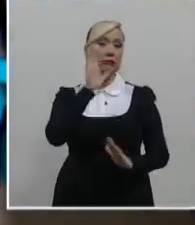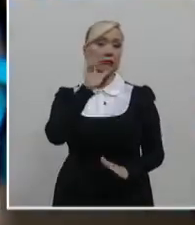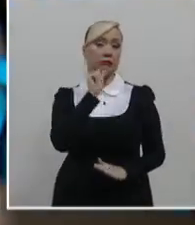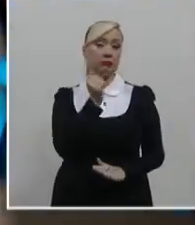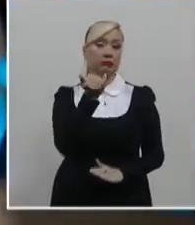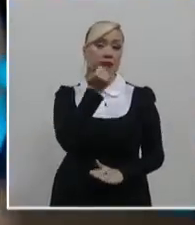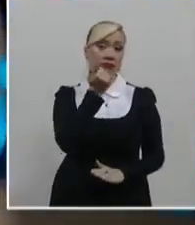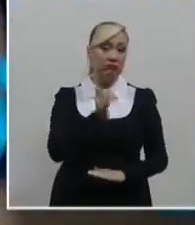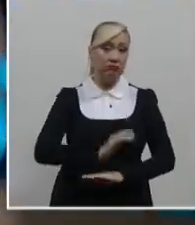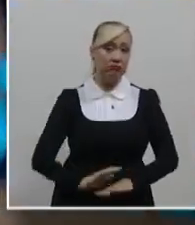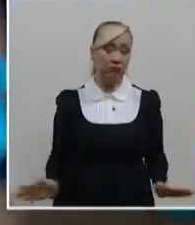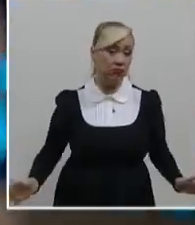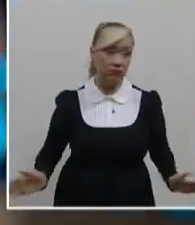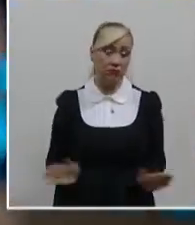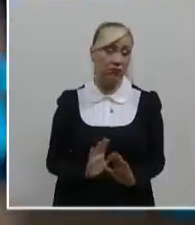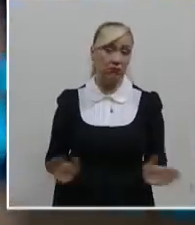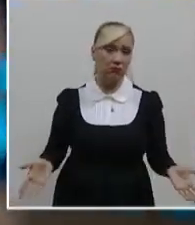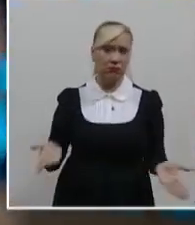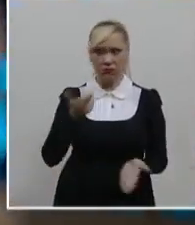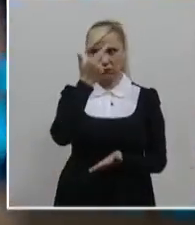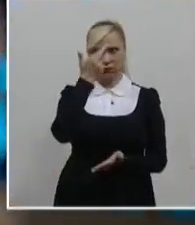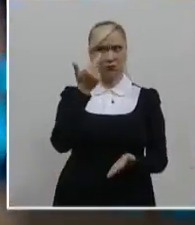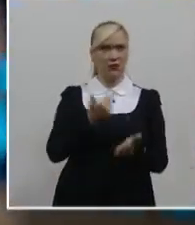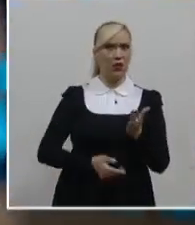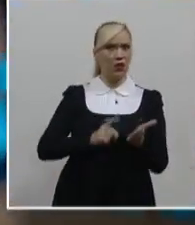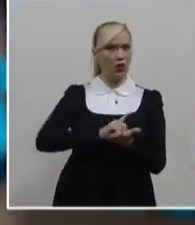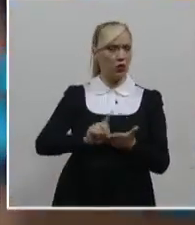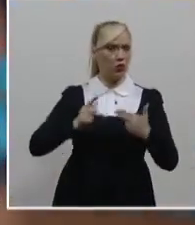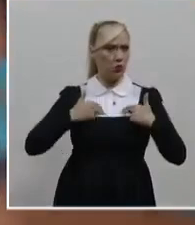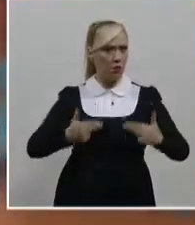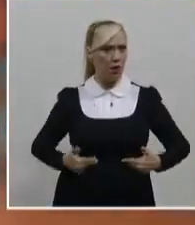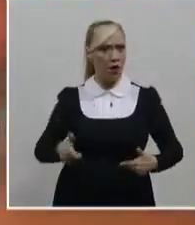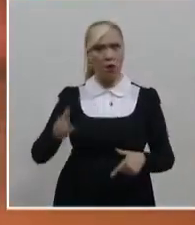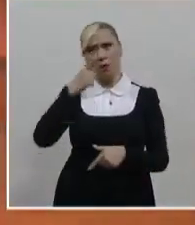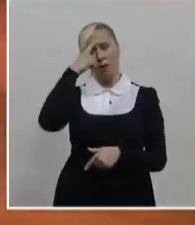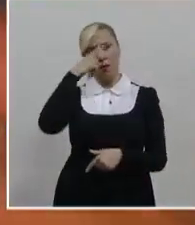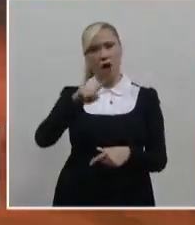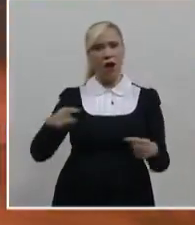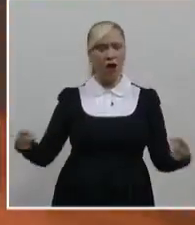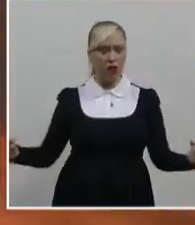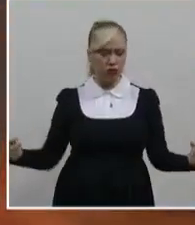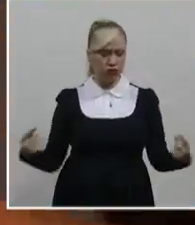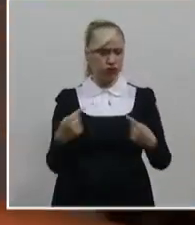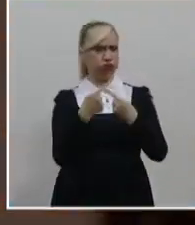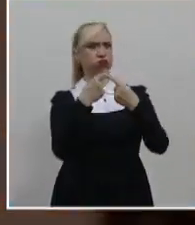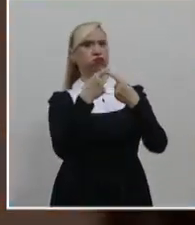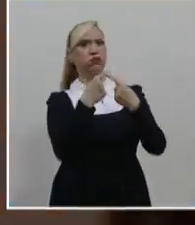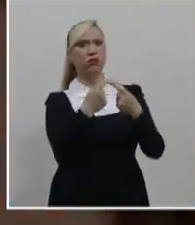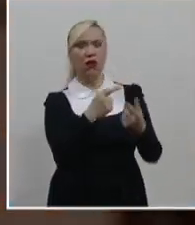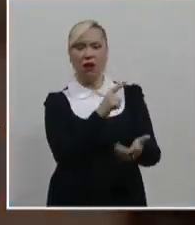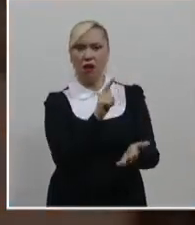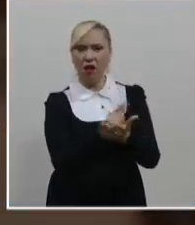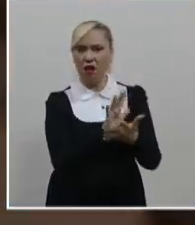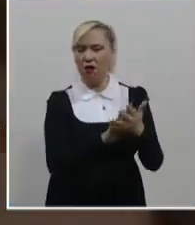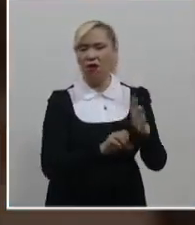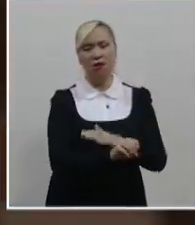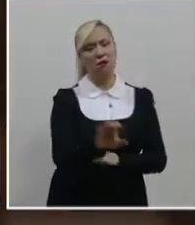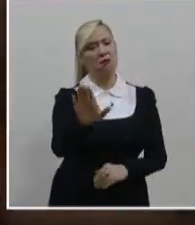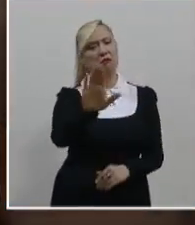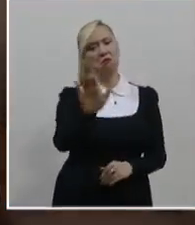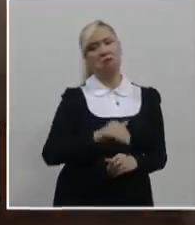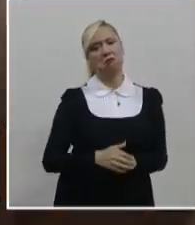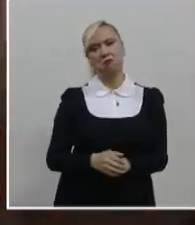argumentó que la medida no vulnera el derecho humano a la reinserción social y no choca con el derecho penal del acto, debido a que todos los